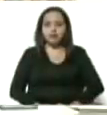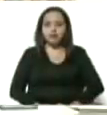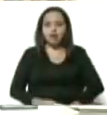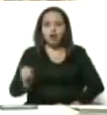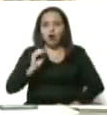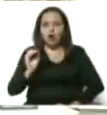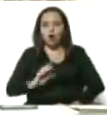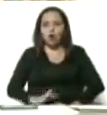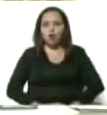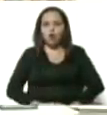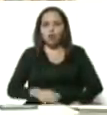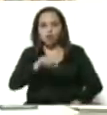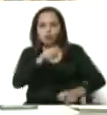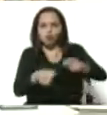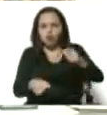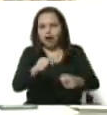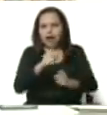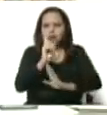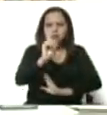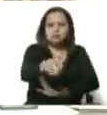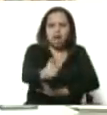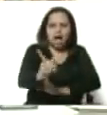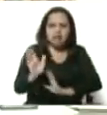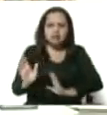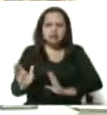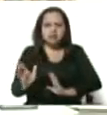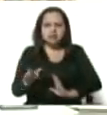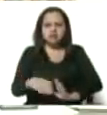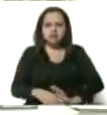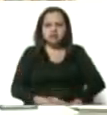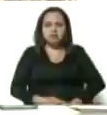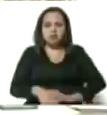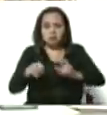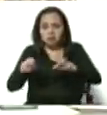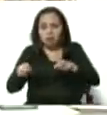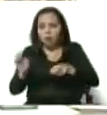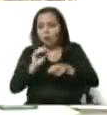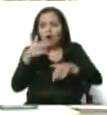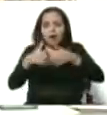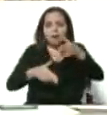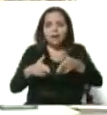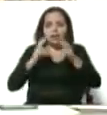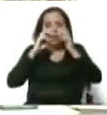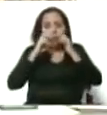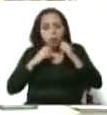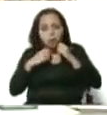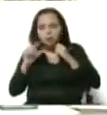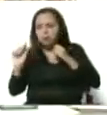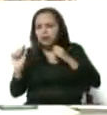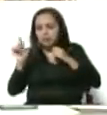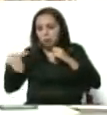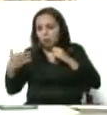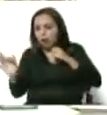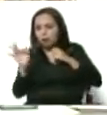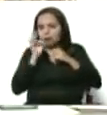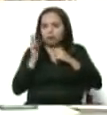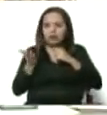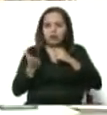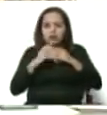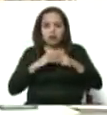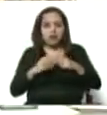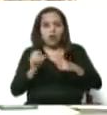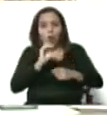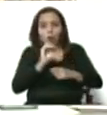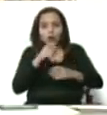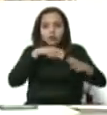descuides en un autobús, un carrito propuesto, en un taxi. Que te descuides en el metro, en el tren. O que te descuides y